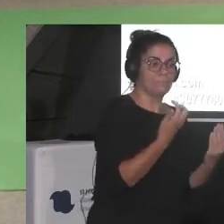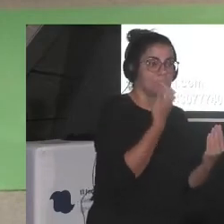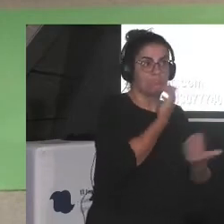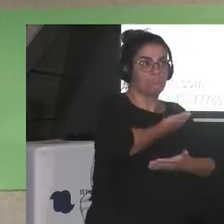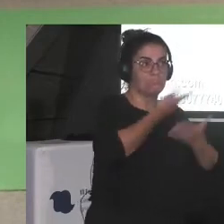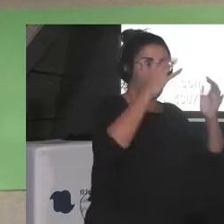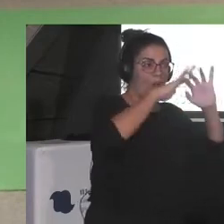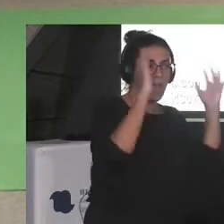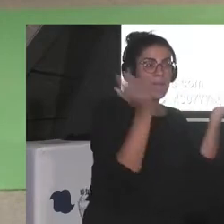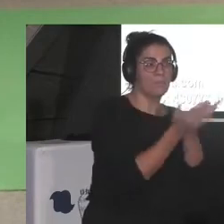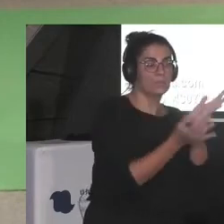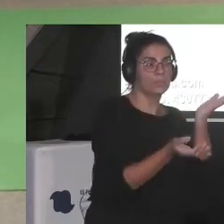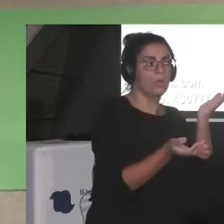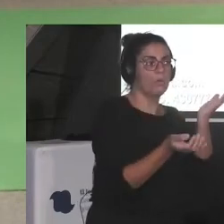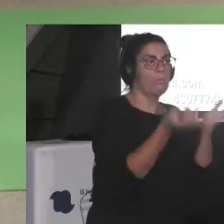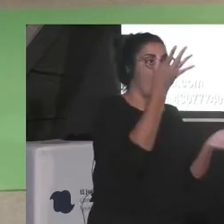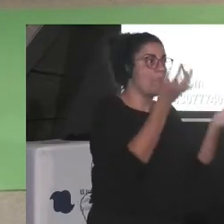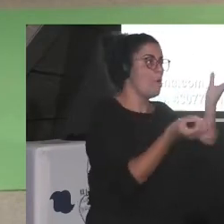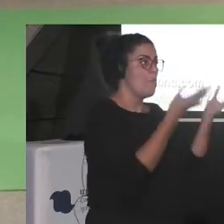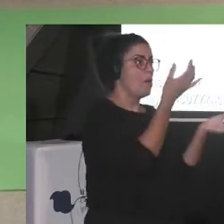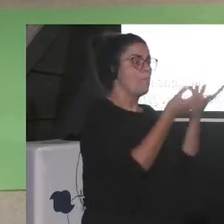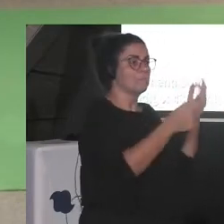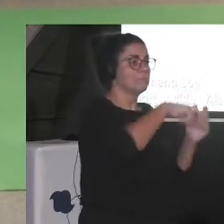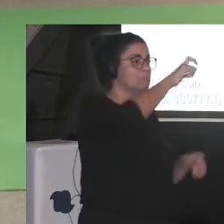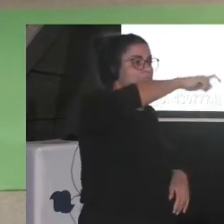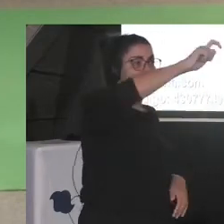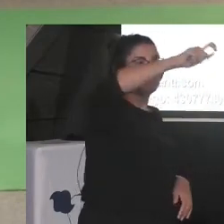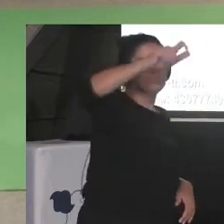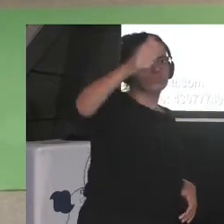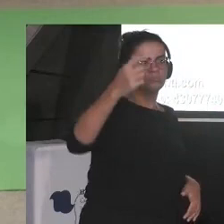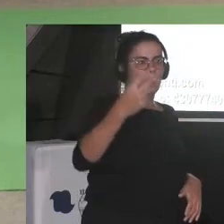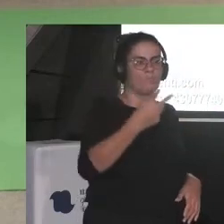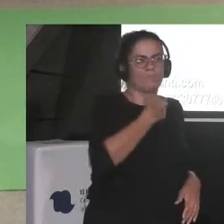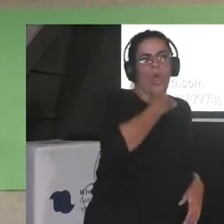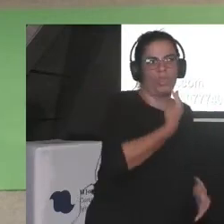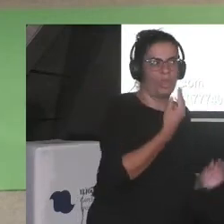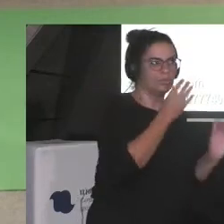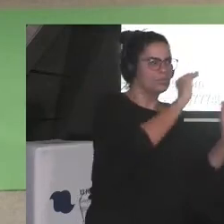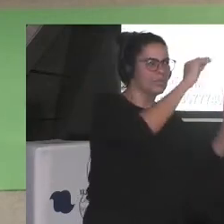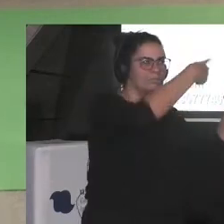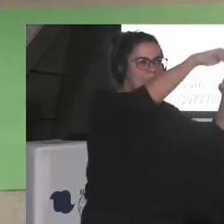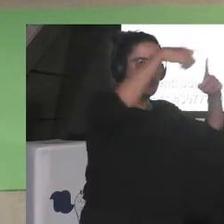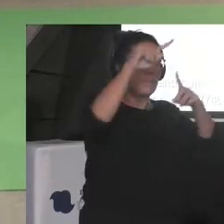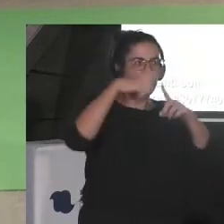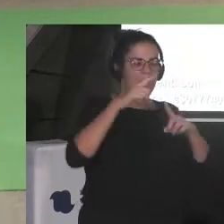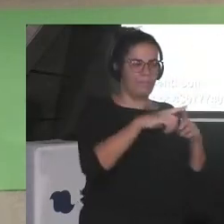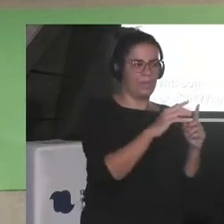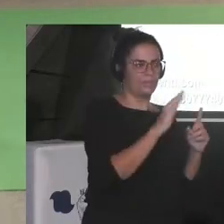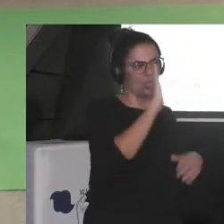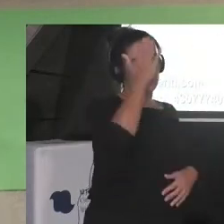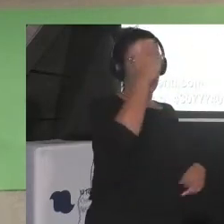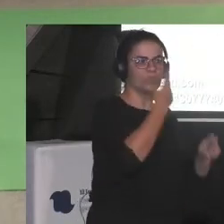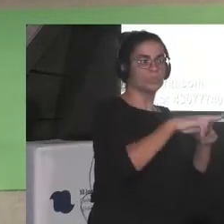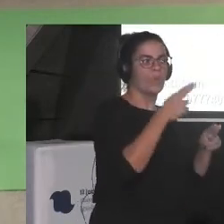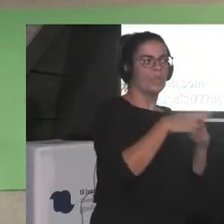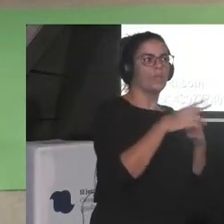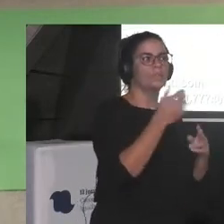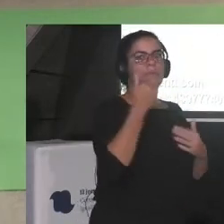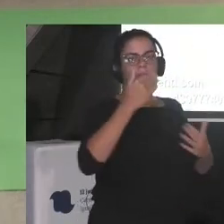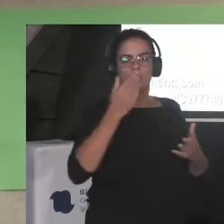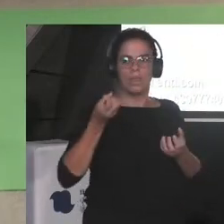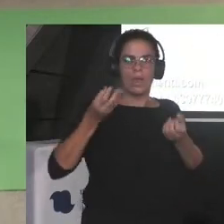todas estas nuevas voces nuevos sujetos políticos a partir del contarse no a partir del narrarse